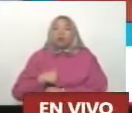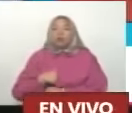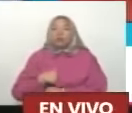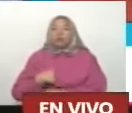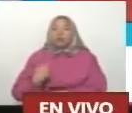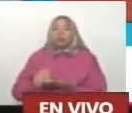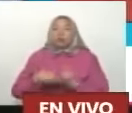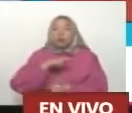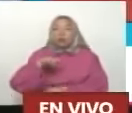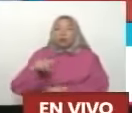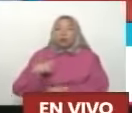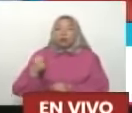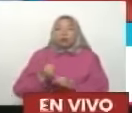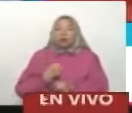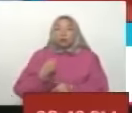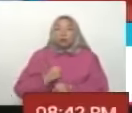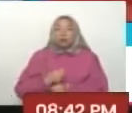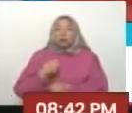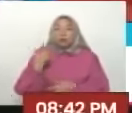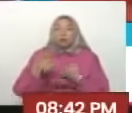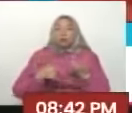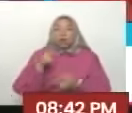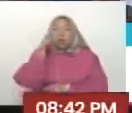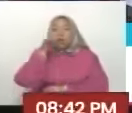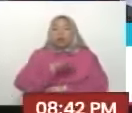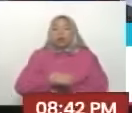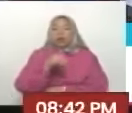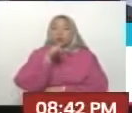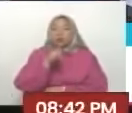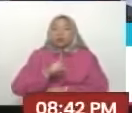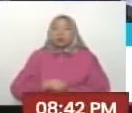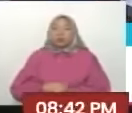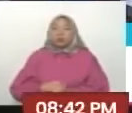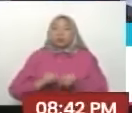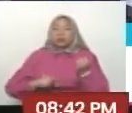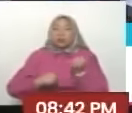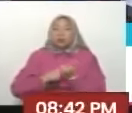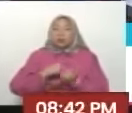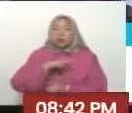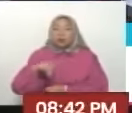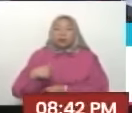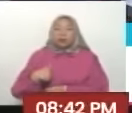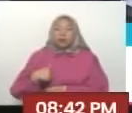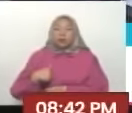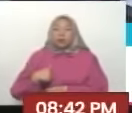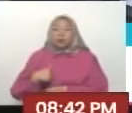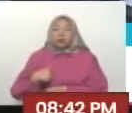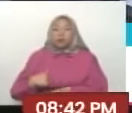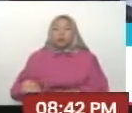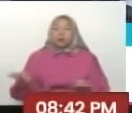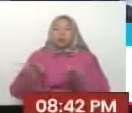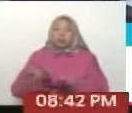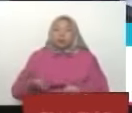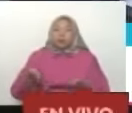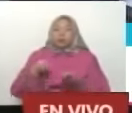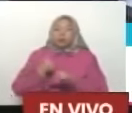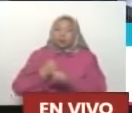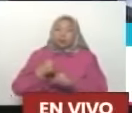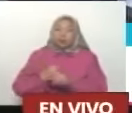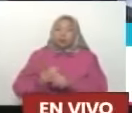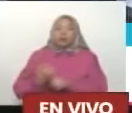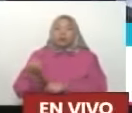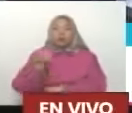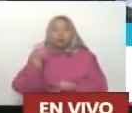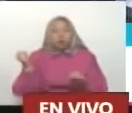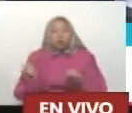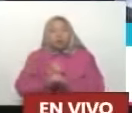ciudadanos Y así tiene que ser Con toda la burocracia Por eso yo apoyo Presidente Esa instrucción Sé que para muchos Es